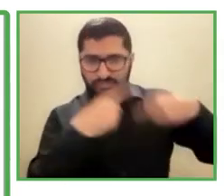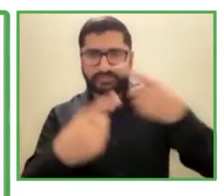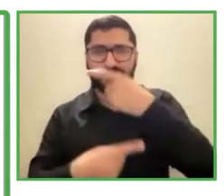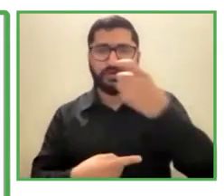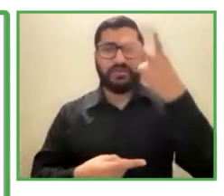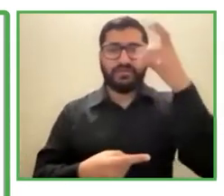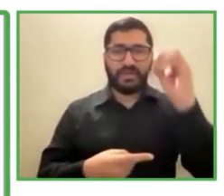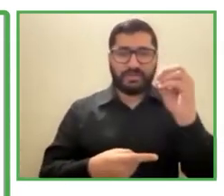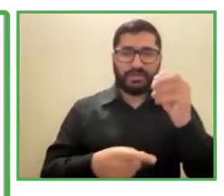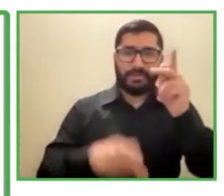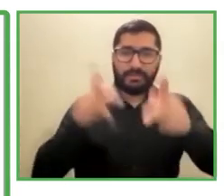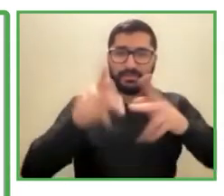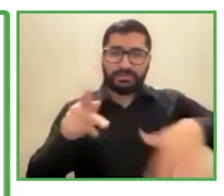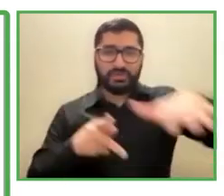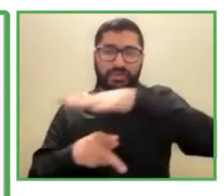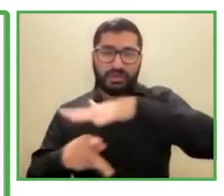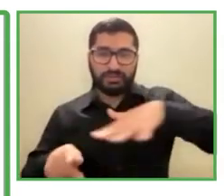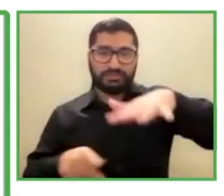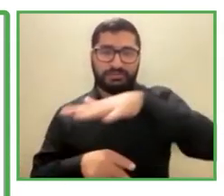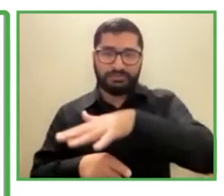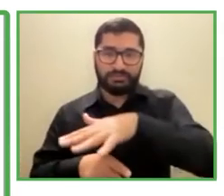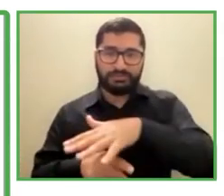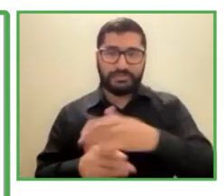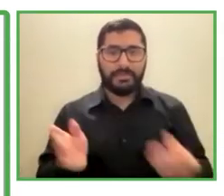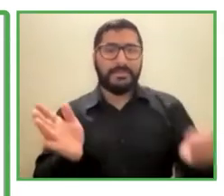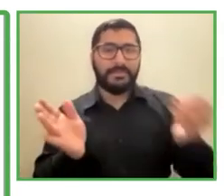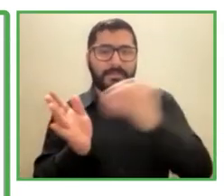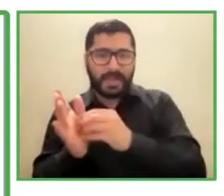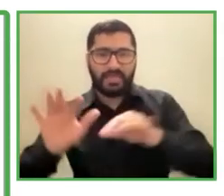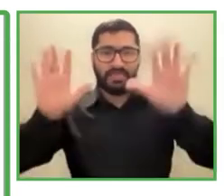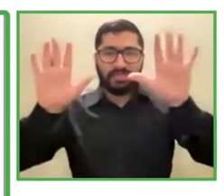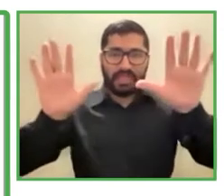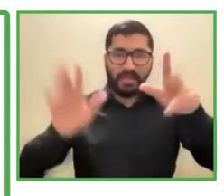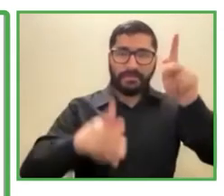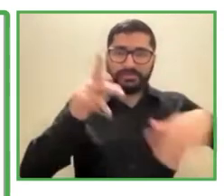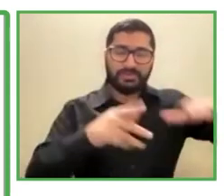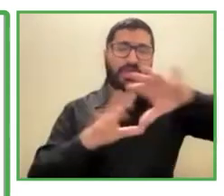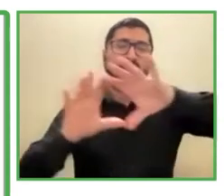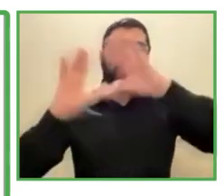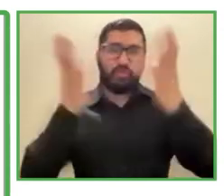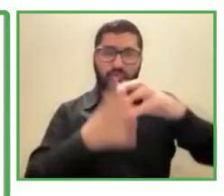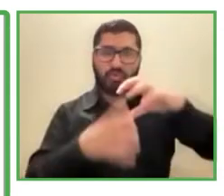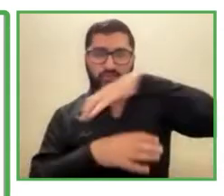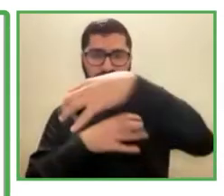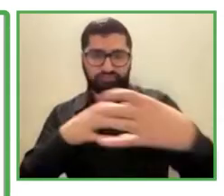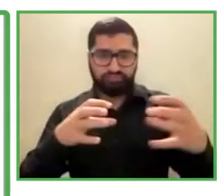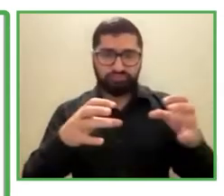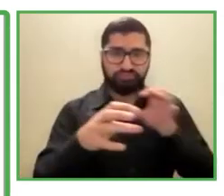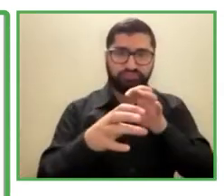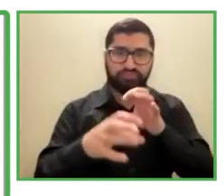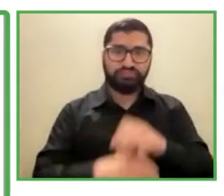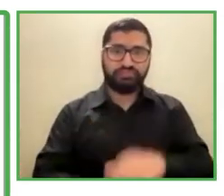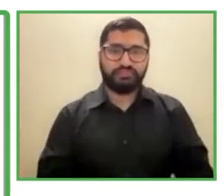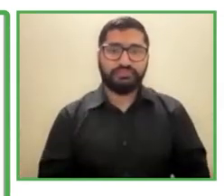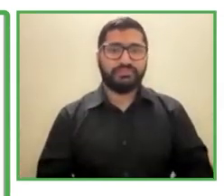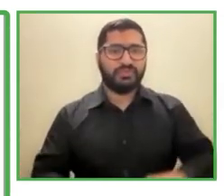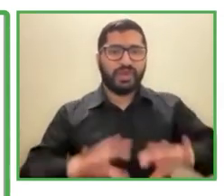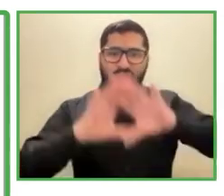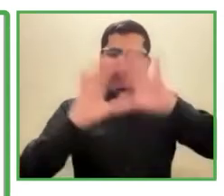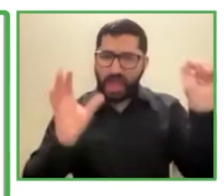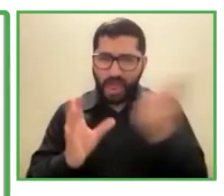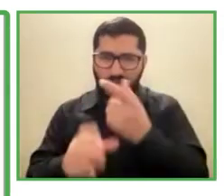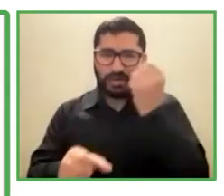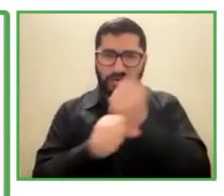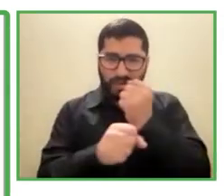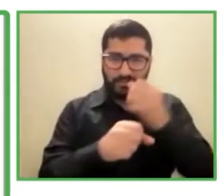países en seis continentes. Todas estas personas trabajan desde la comodidad, la seguridad y convivencia de sus